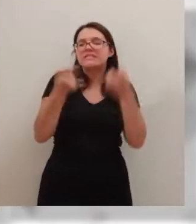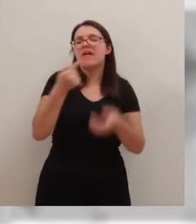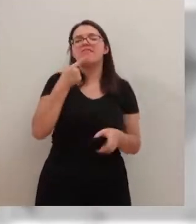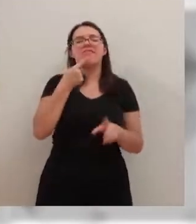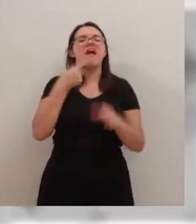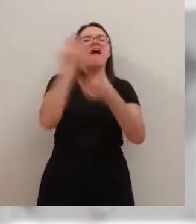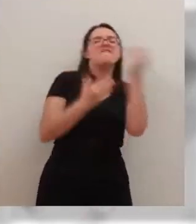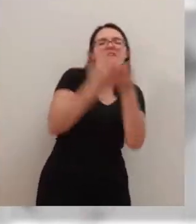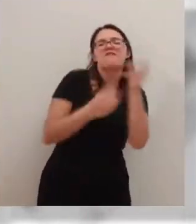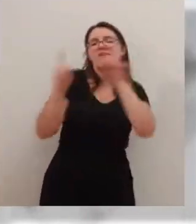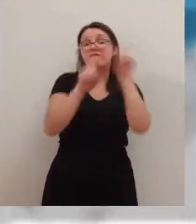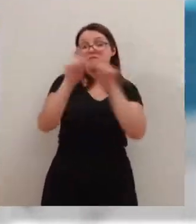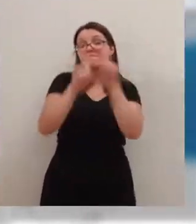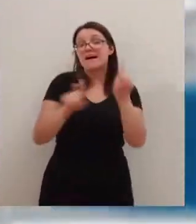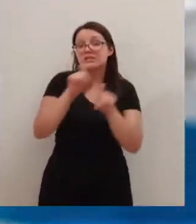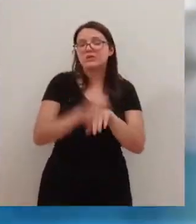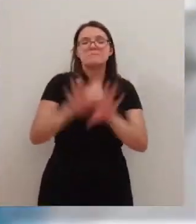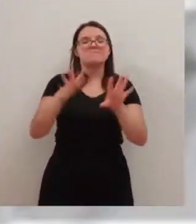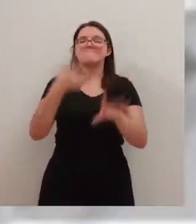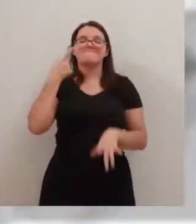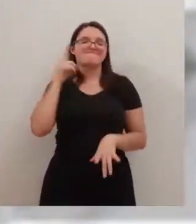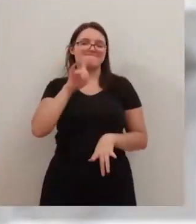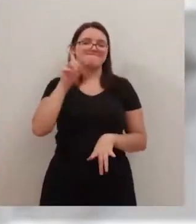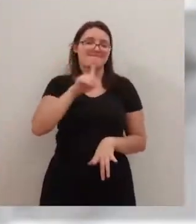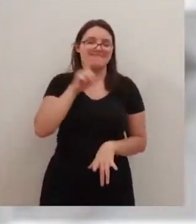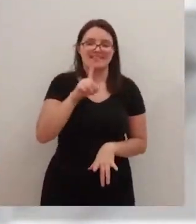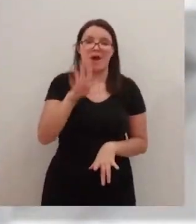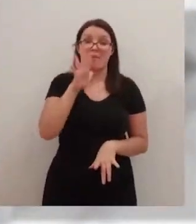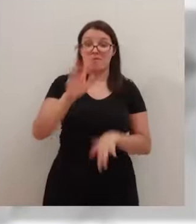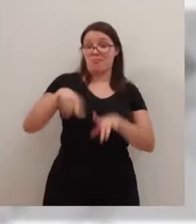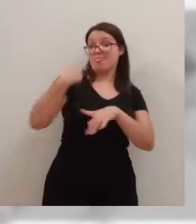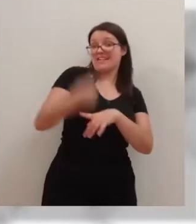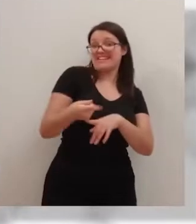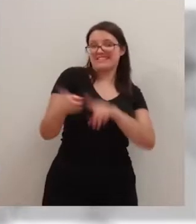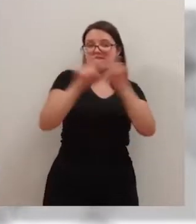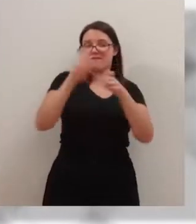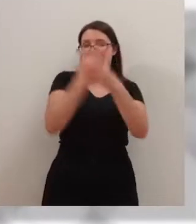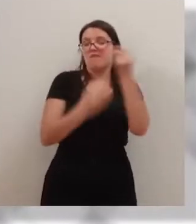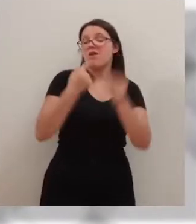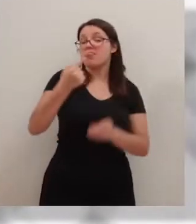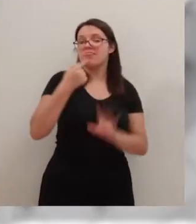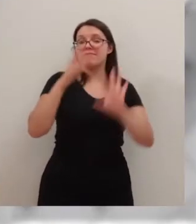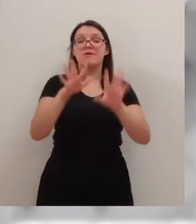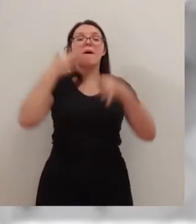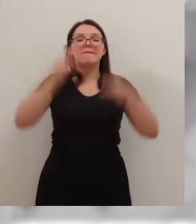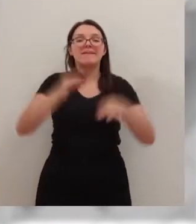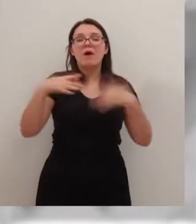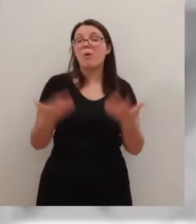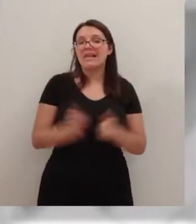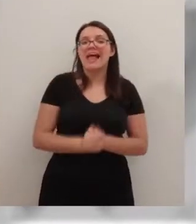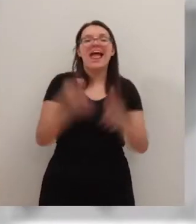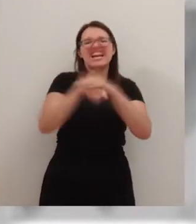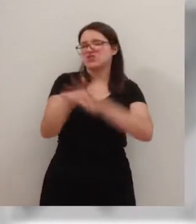fallos informáticos y eso es algo que hay que desenmascarar, porque lo que hay detrás de esos fallos informáticos es una muy